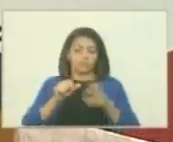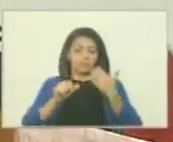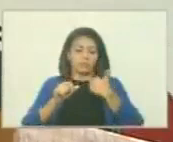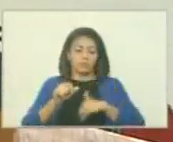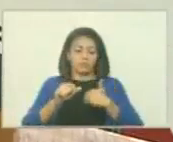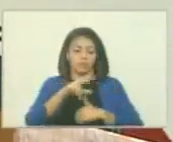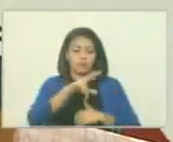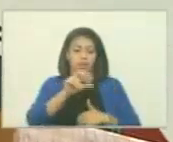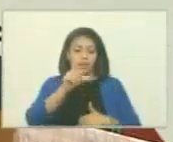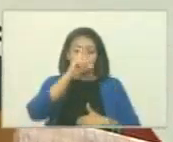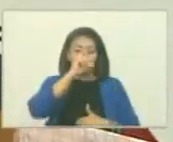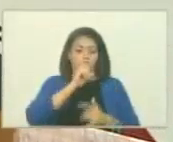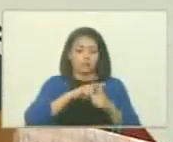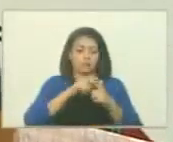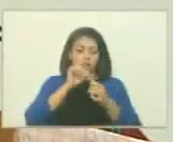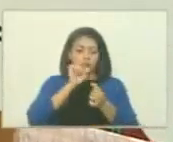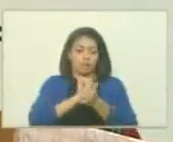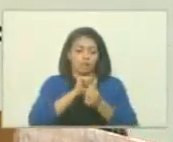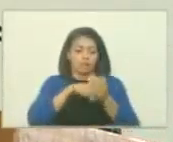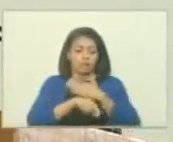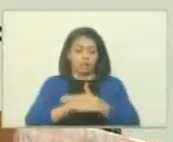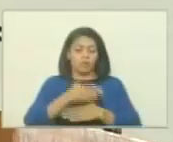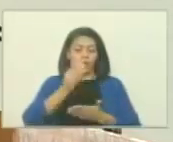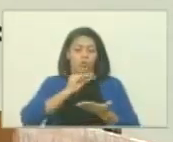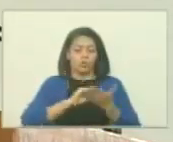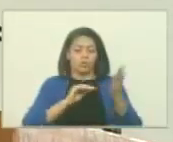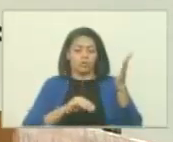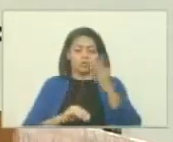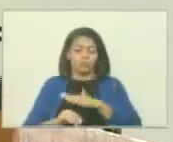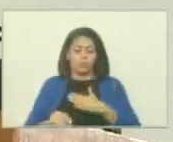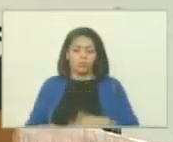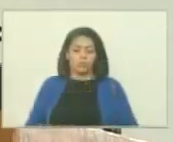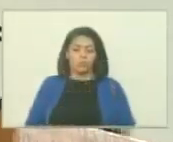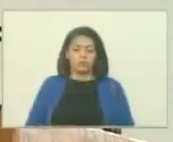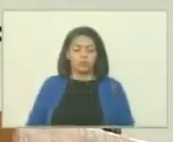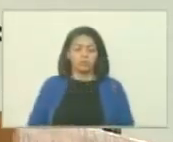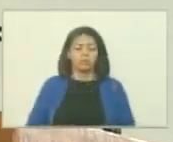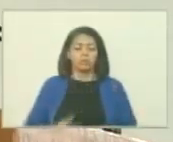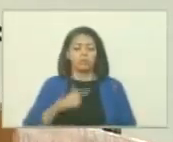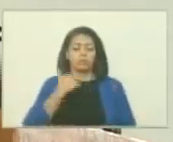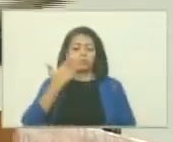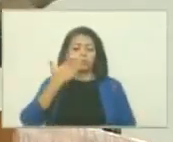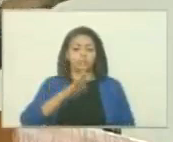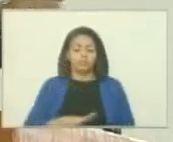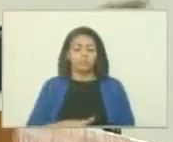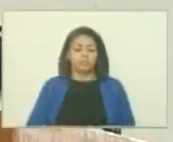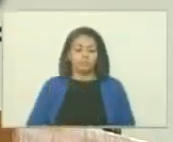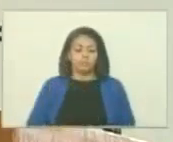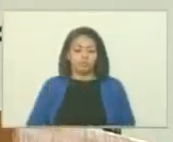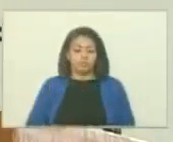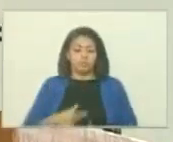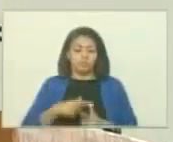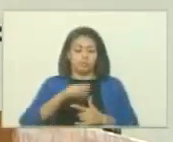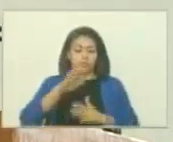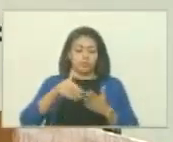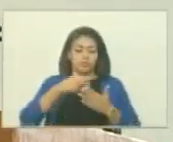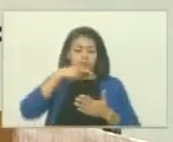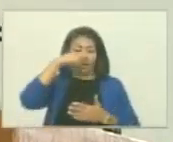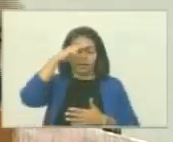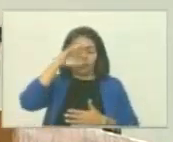años en el exilio sin poder volver claro una vez muerto era el padre de la patria para todos